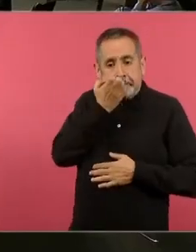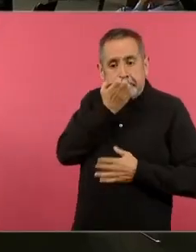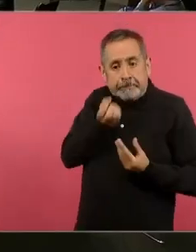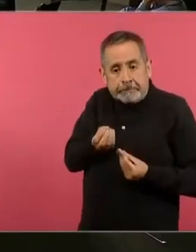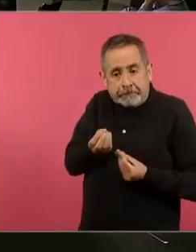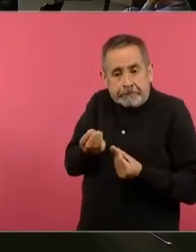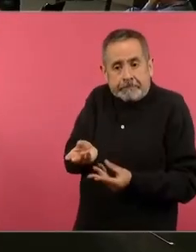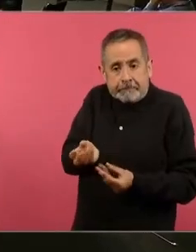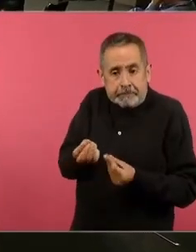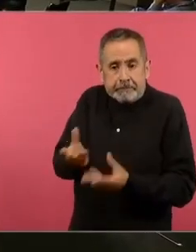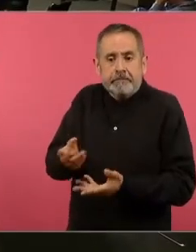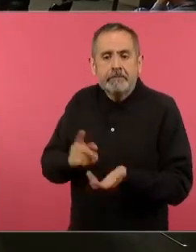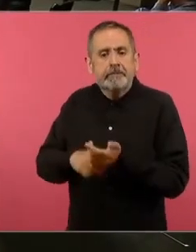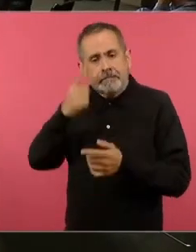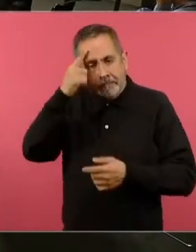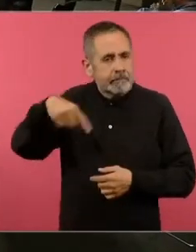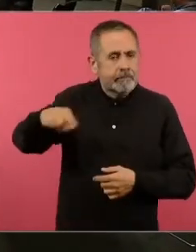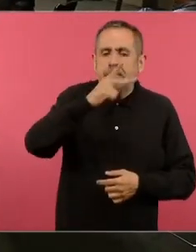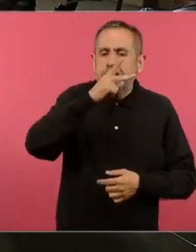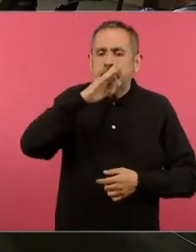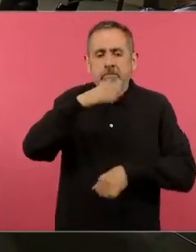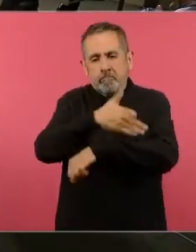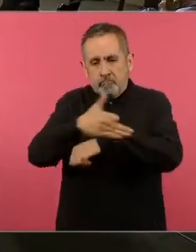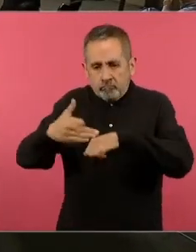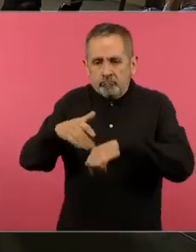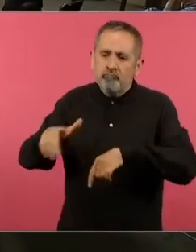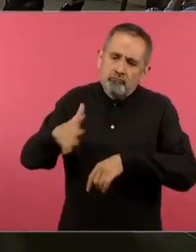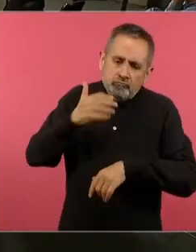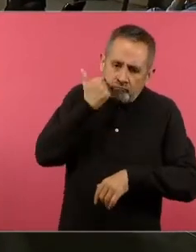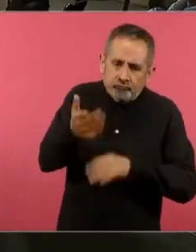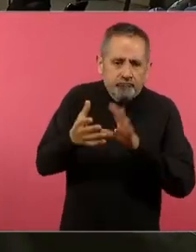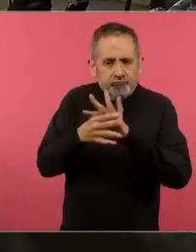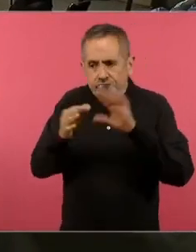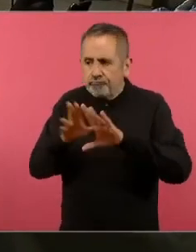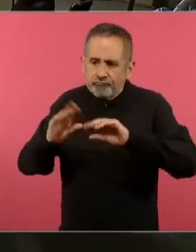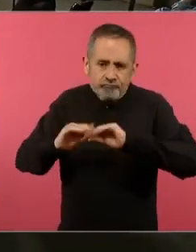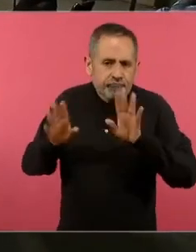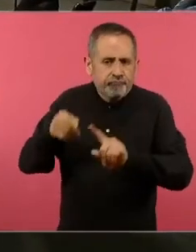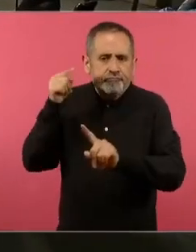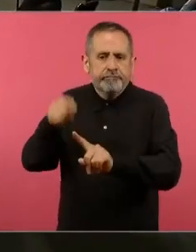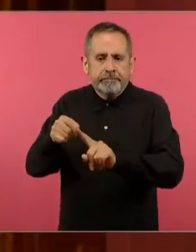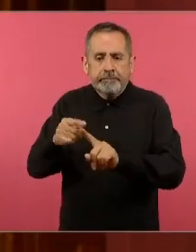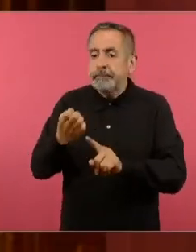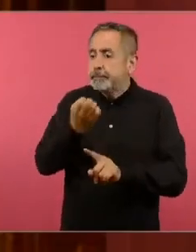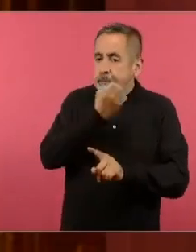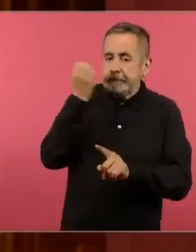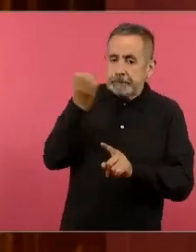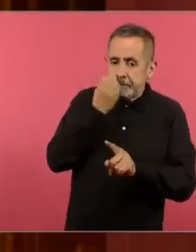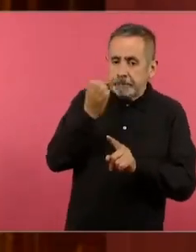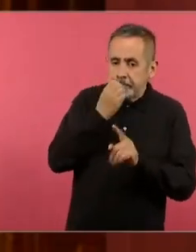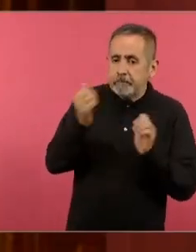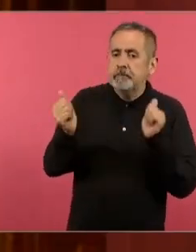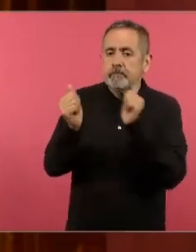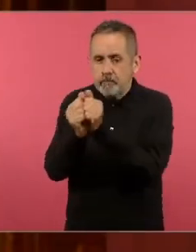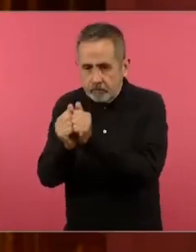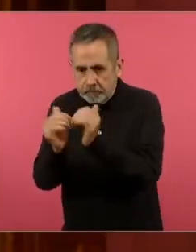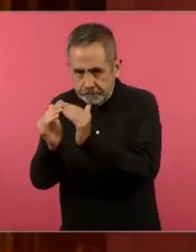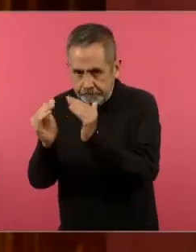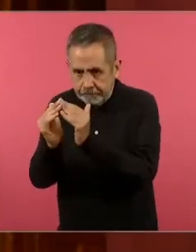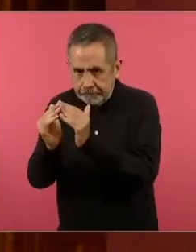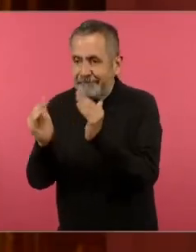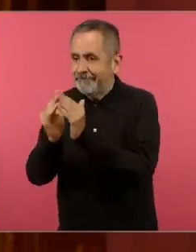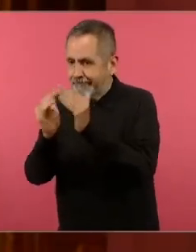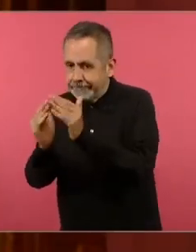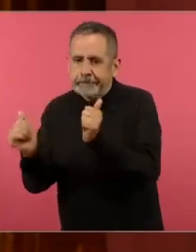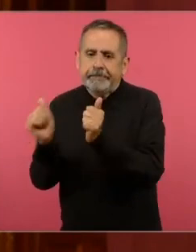de acercar papás mamás lo que la escuela está tratando de acercar es la escuela a la casa la escuela a la